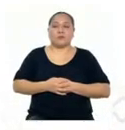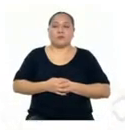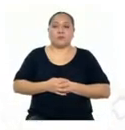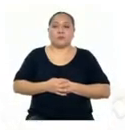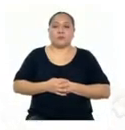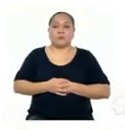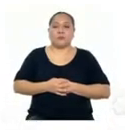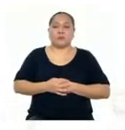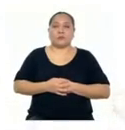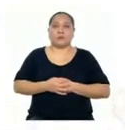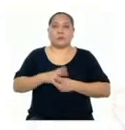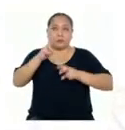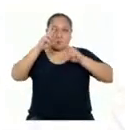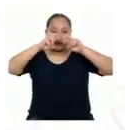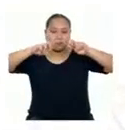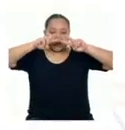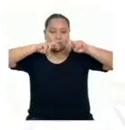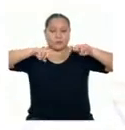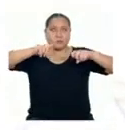Cosmología